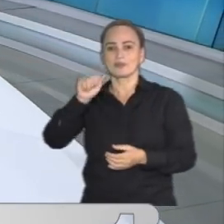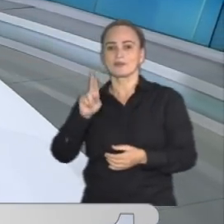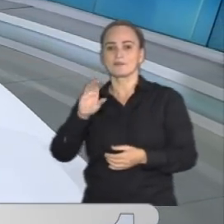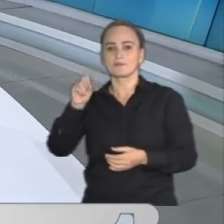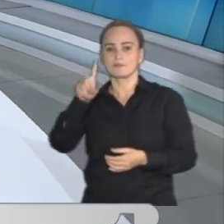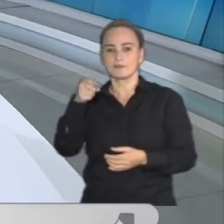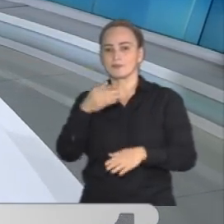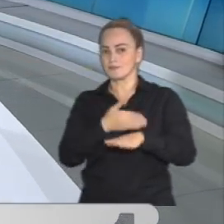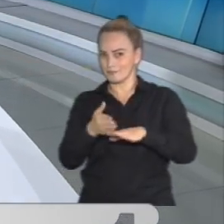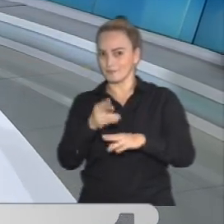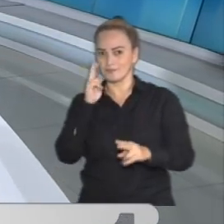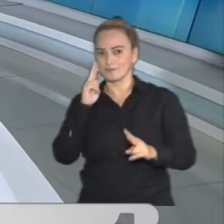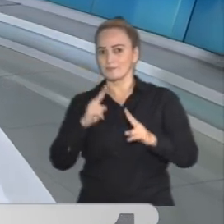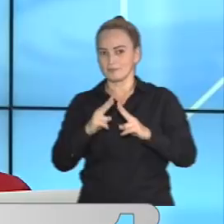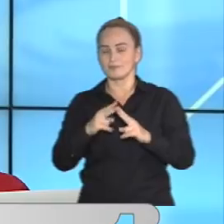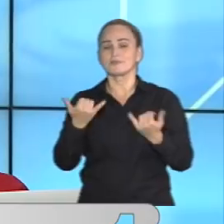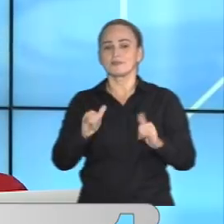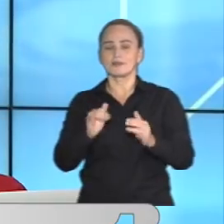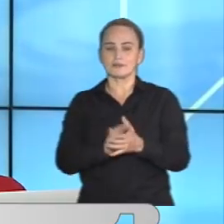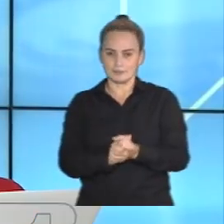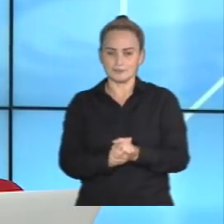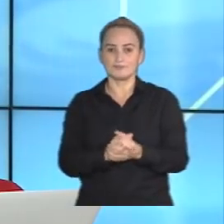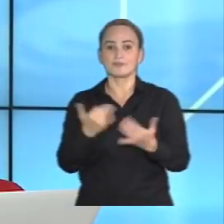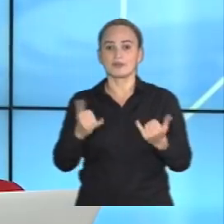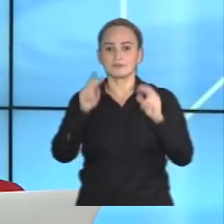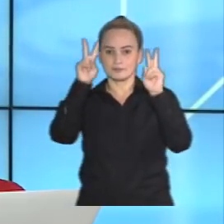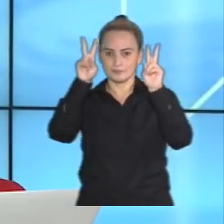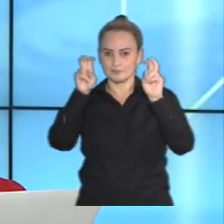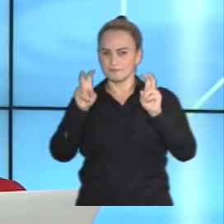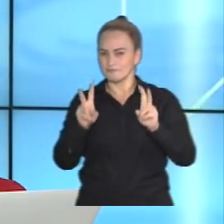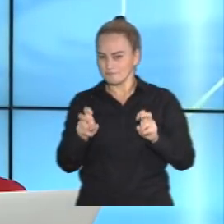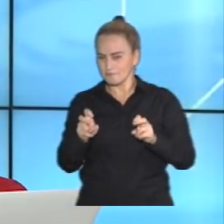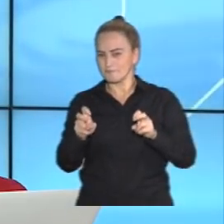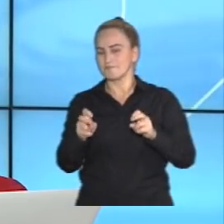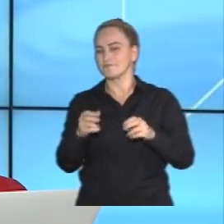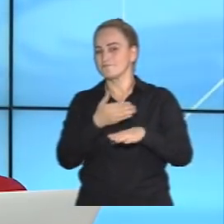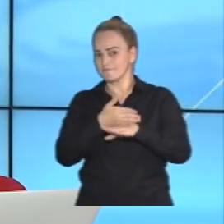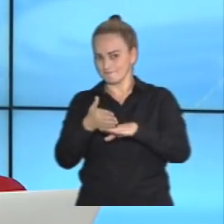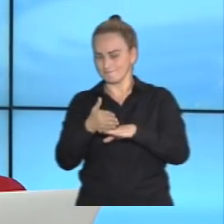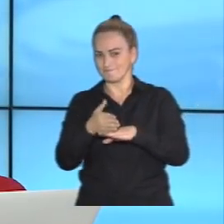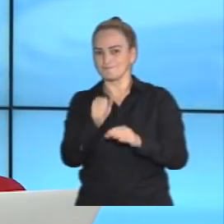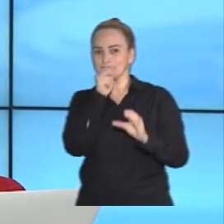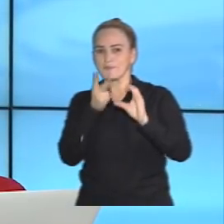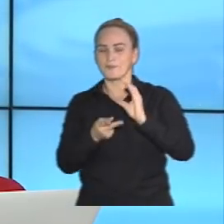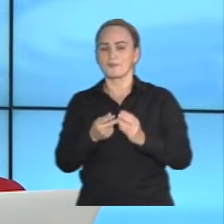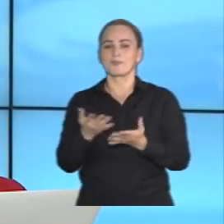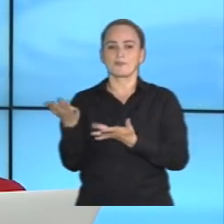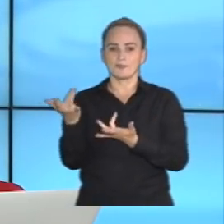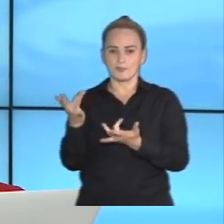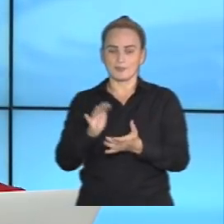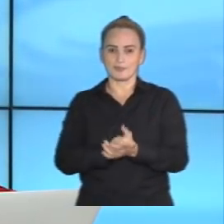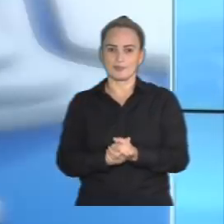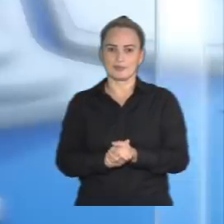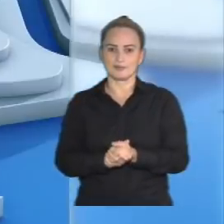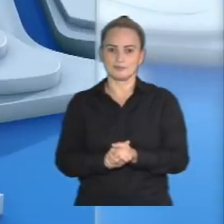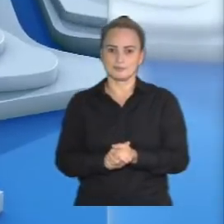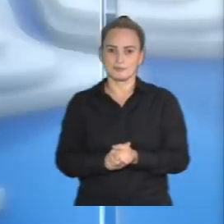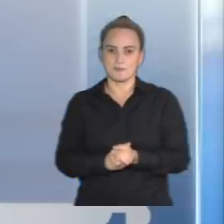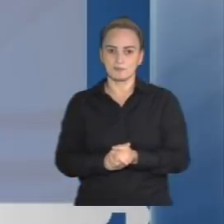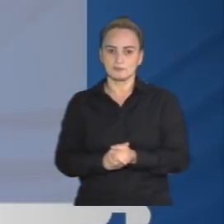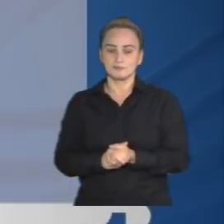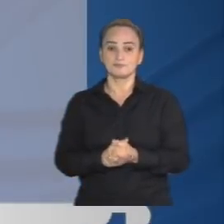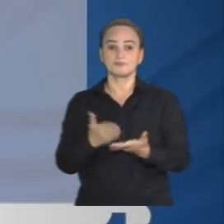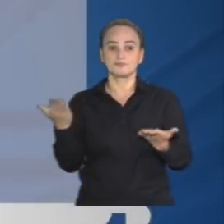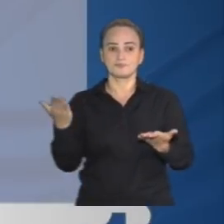Madrigal. Nos vemos más tarde. Así es, Marco, muchas gracias. Y con esta información hacemos una pausa en Noticentro 1, CMI y al regresar, espere.